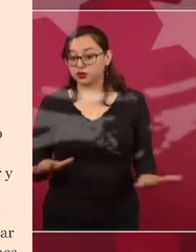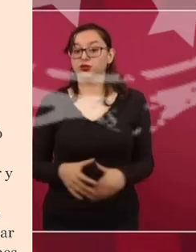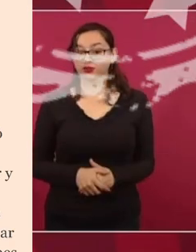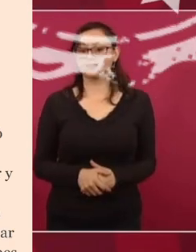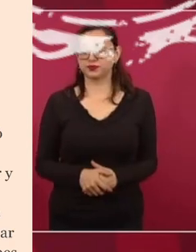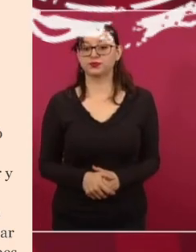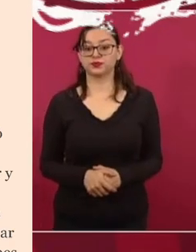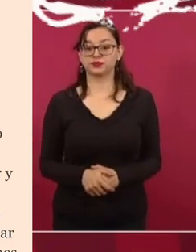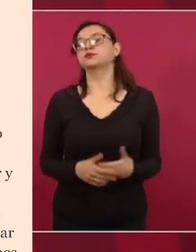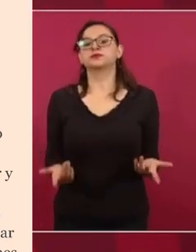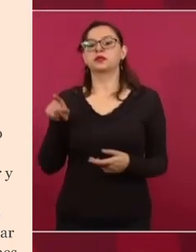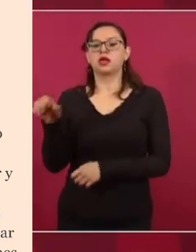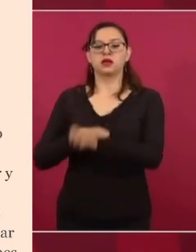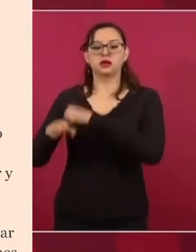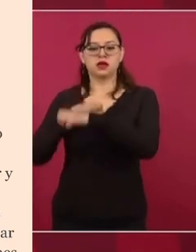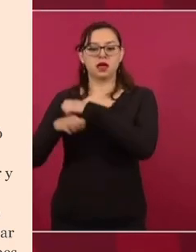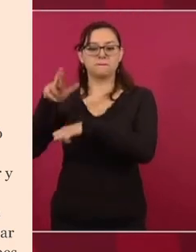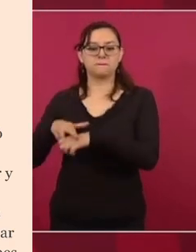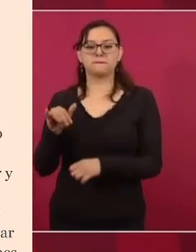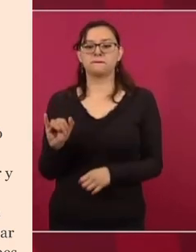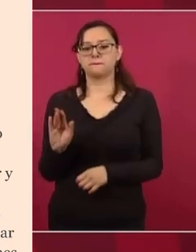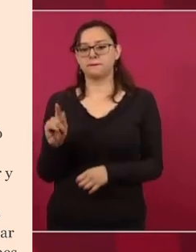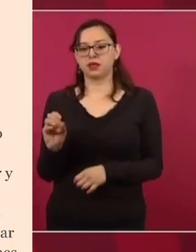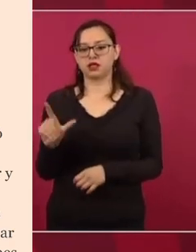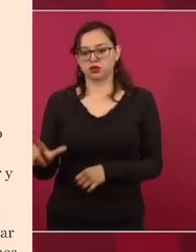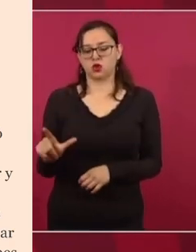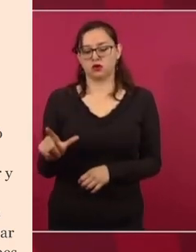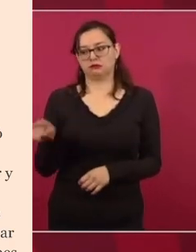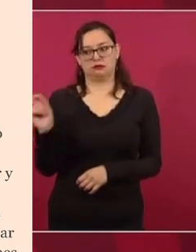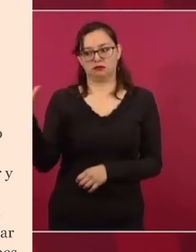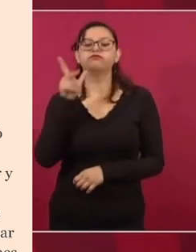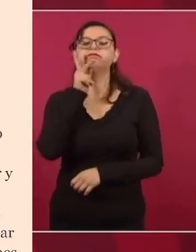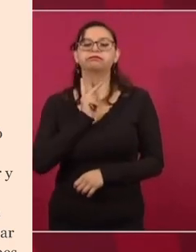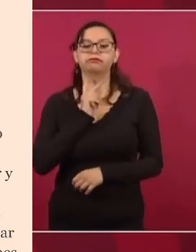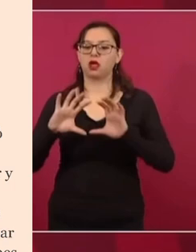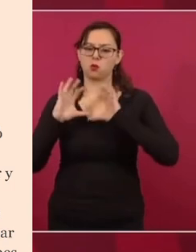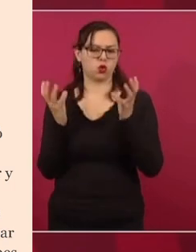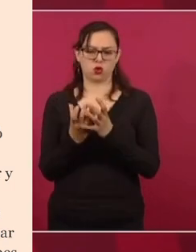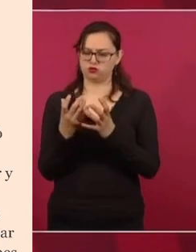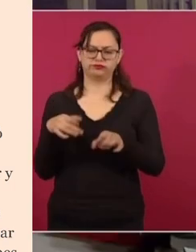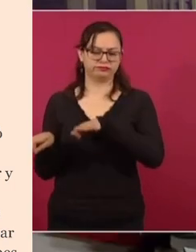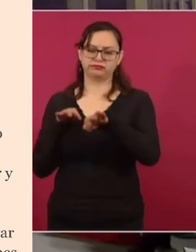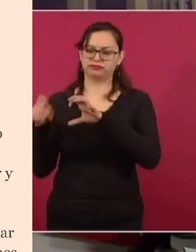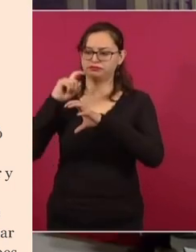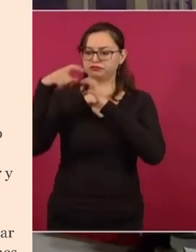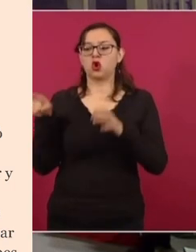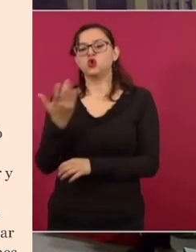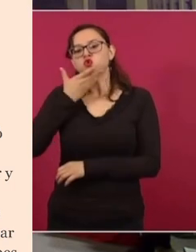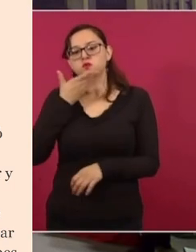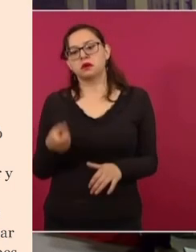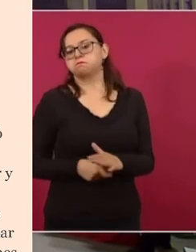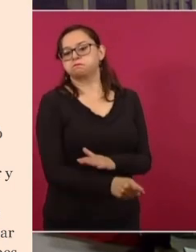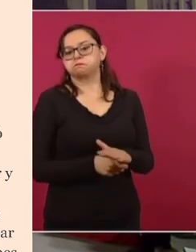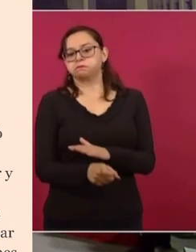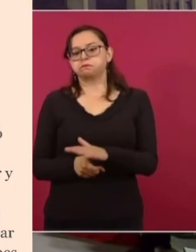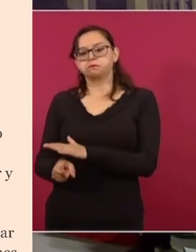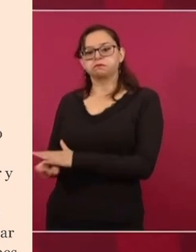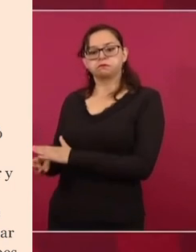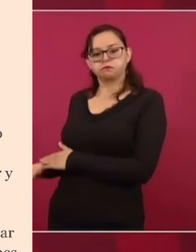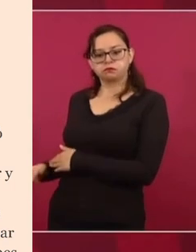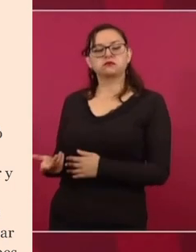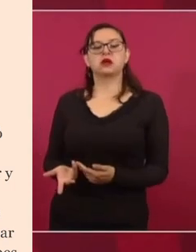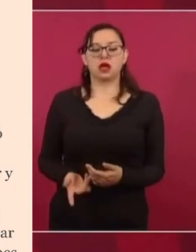Esta empresa, Vitol, que muy famosa en todo el sector petrolero en el mundo, dio sobornos a